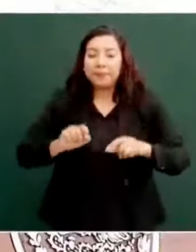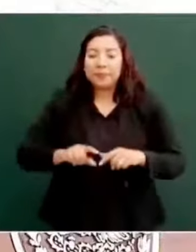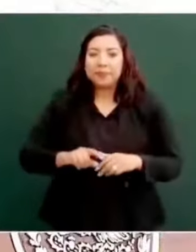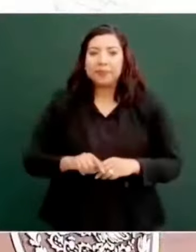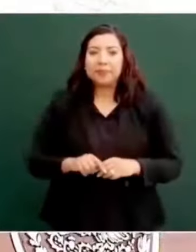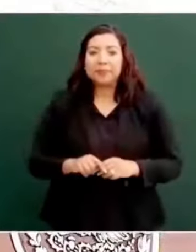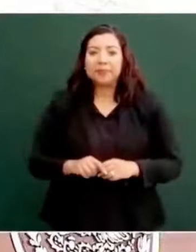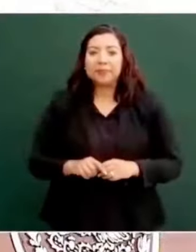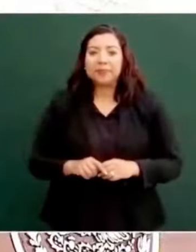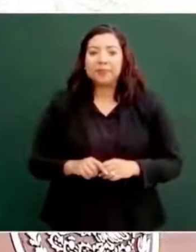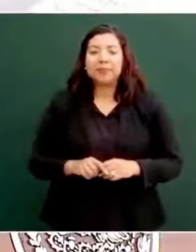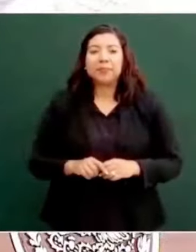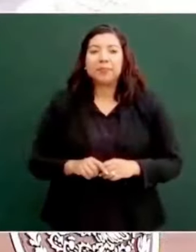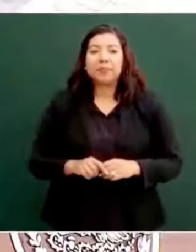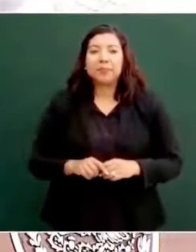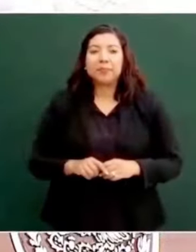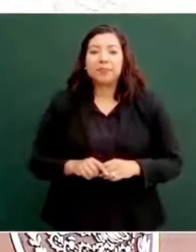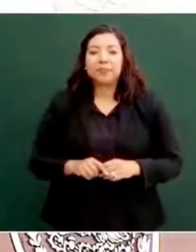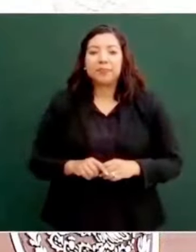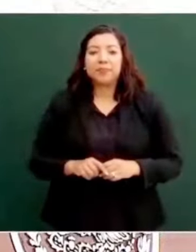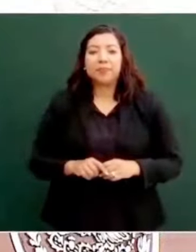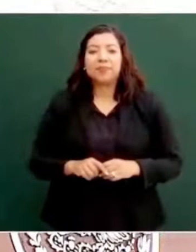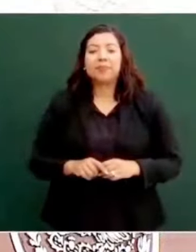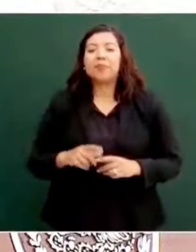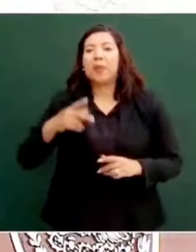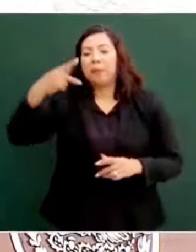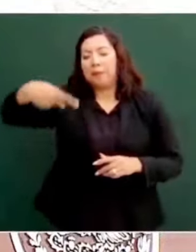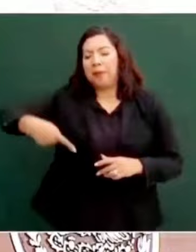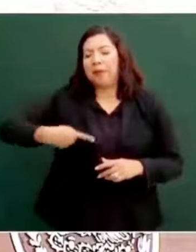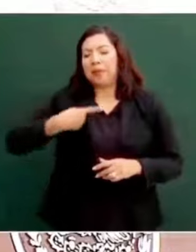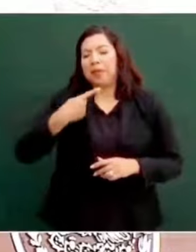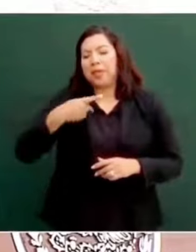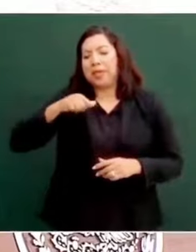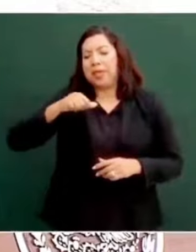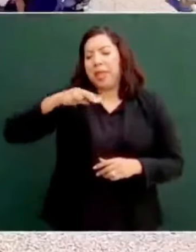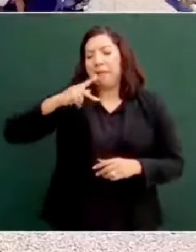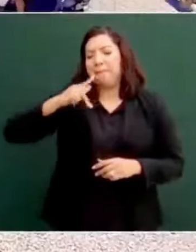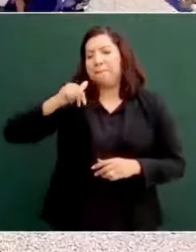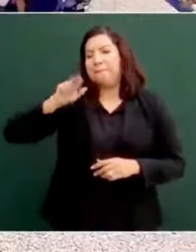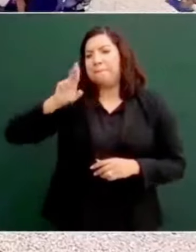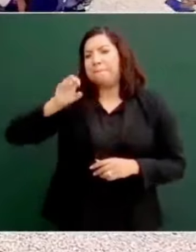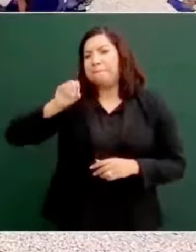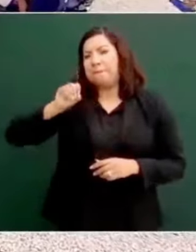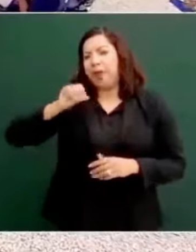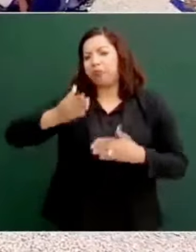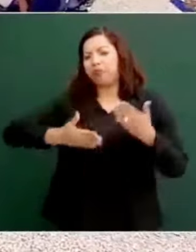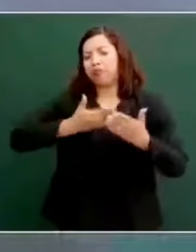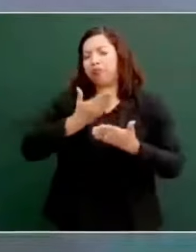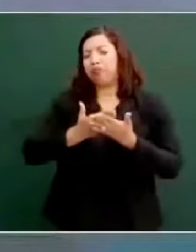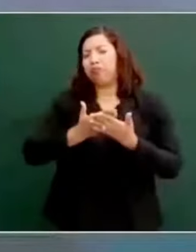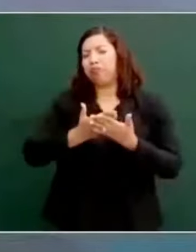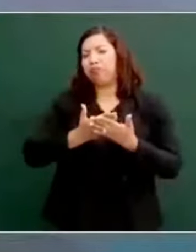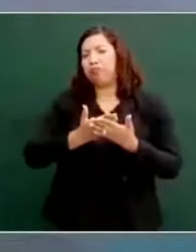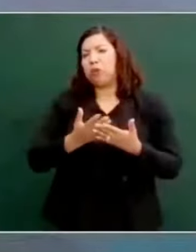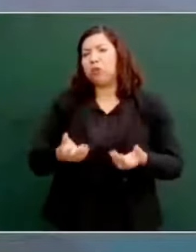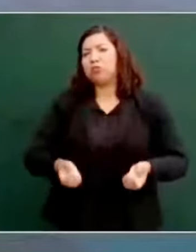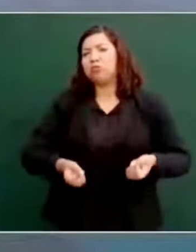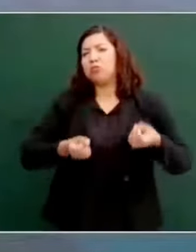¿Dónde hubieron más amparos? Fíjense que no fue aquí. Claro, en el Tren Maya, el tramo de más amparos fue este.